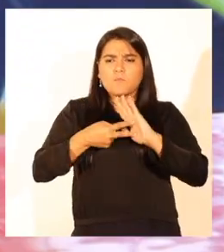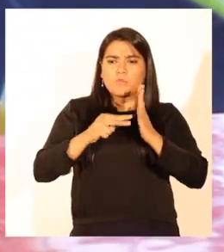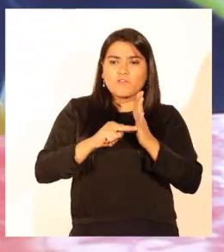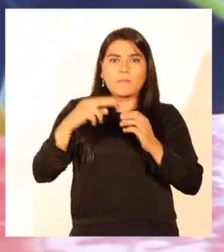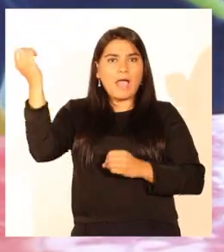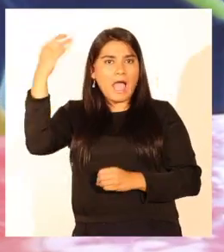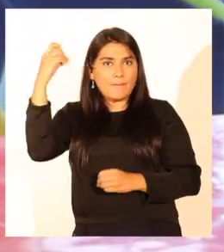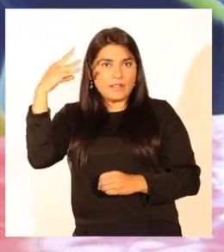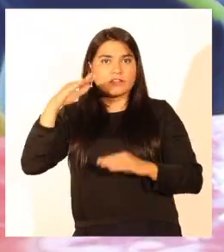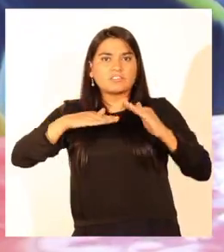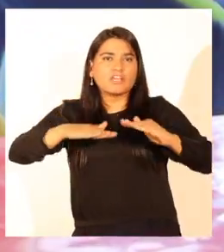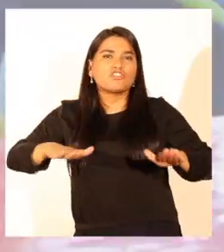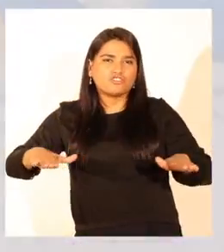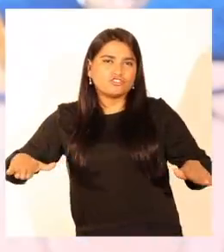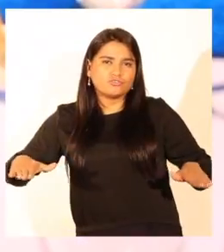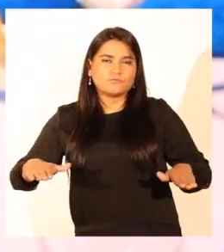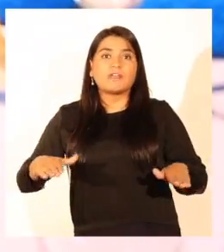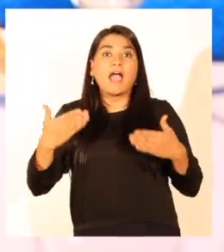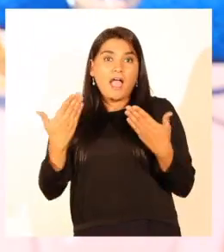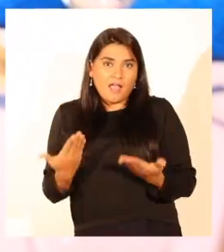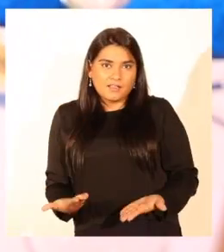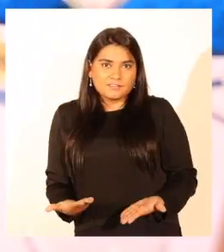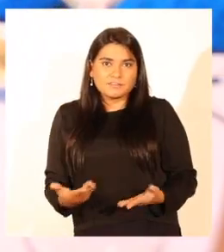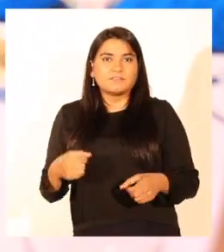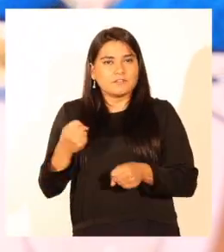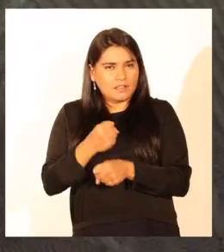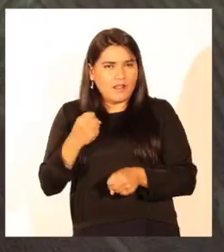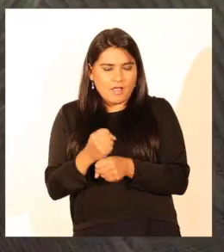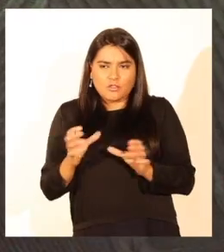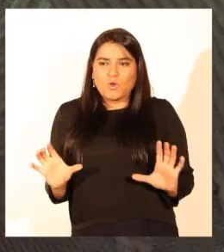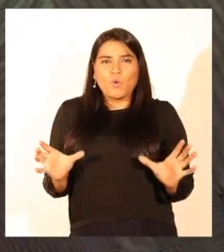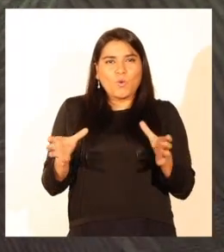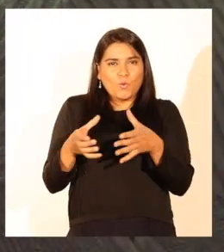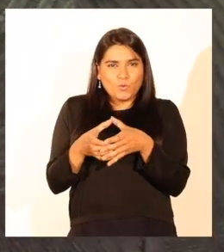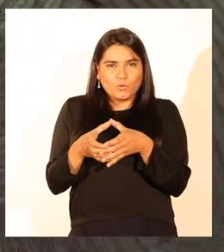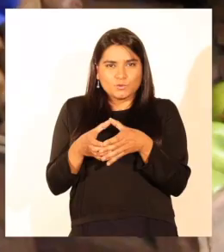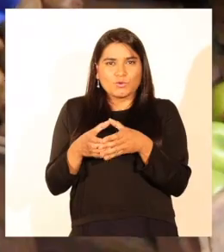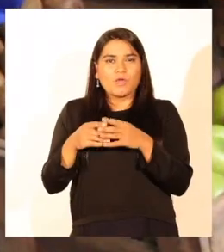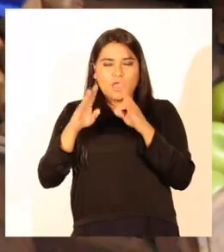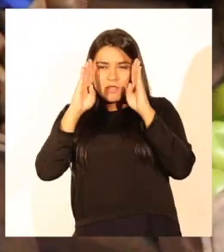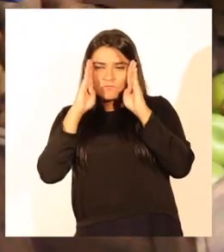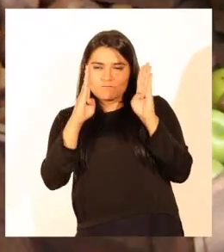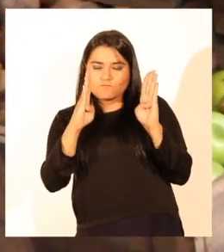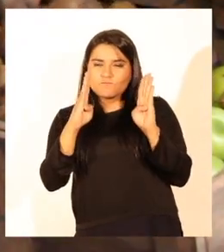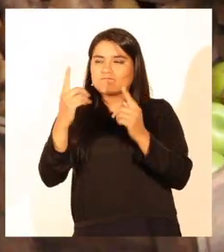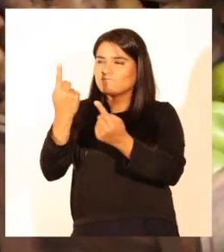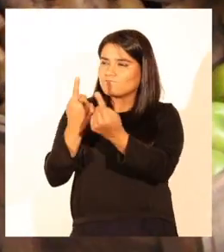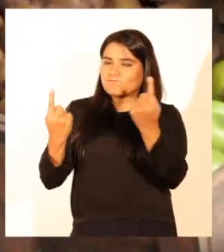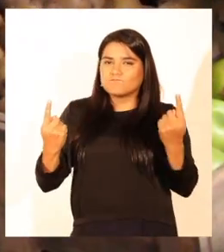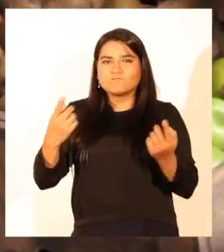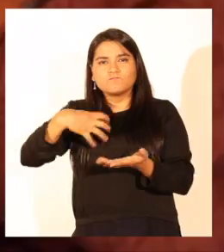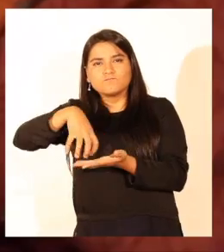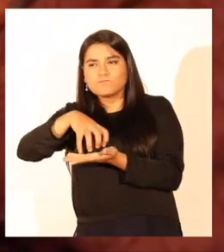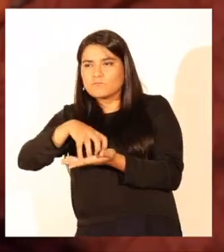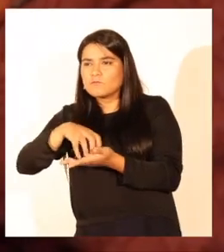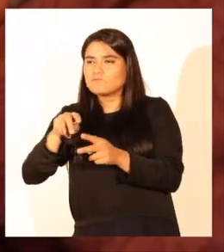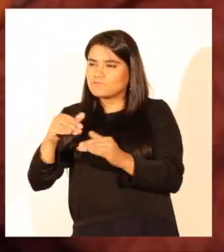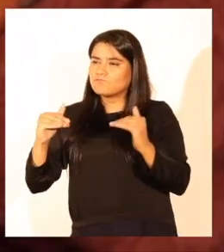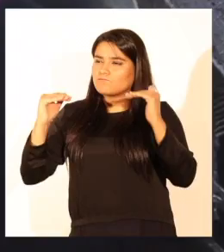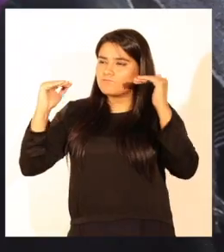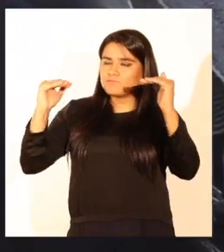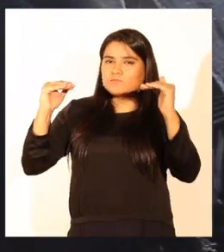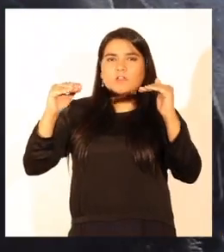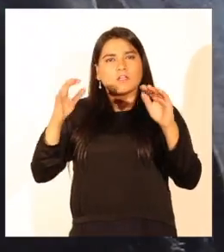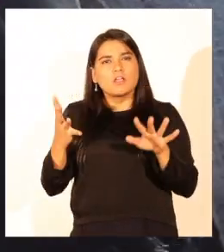aprendizaje de los menores. Es así, trabajando en conjunto, escuchando las voces de la ciudadanía soberana